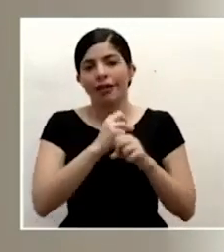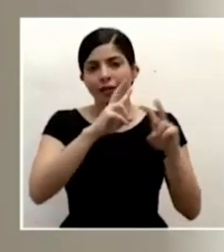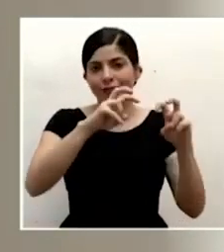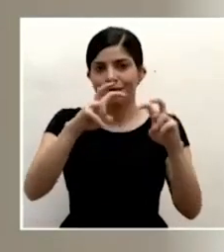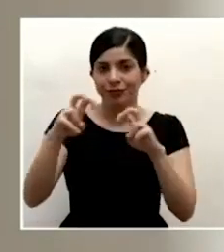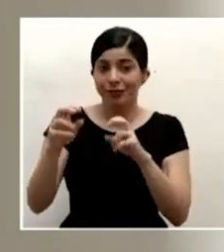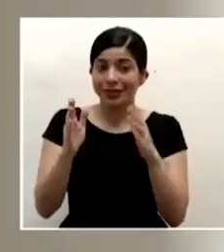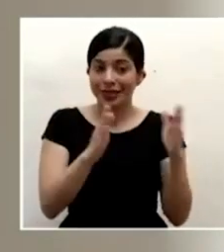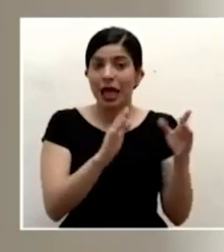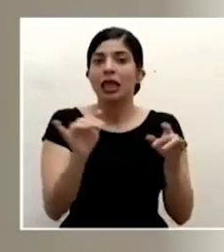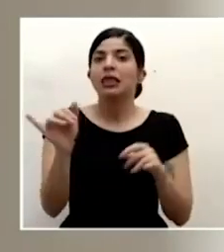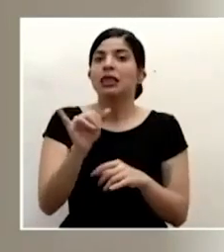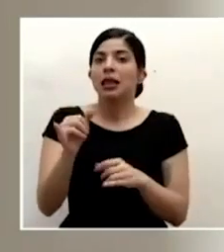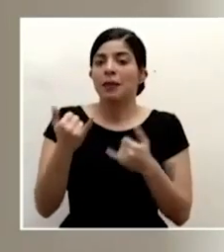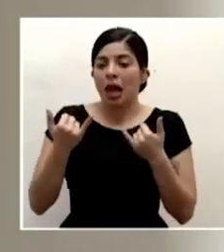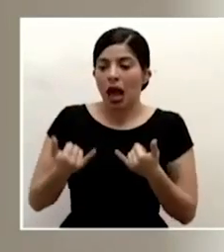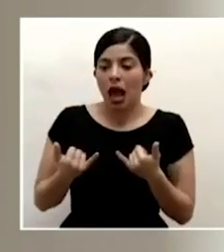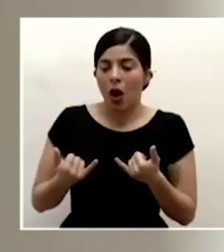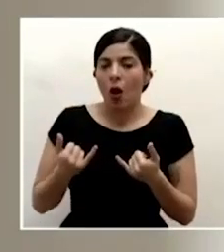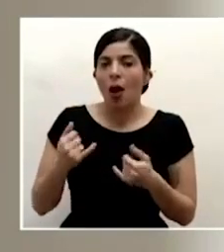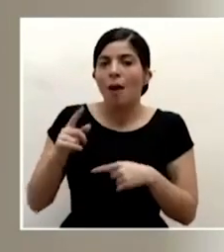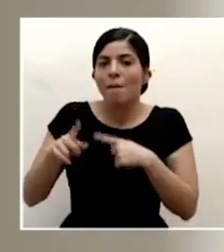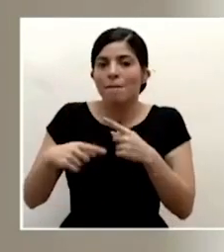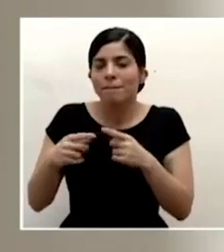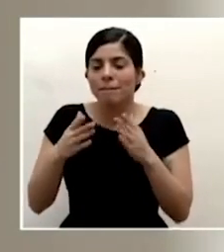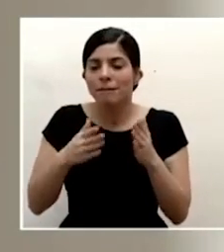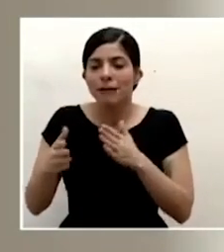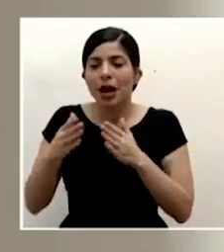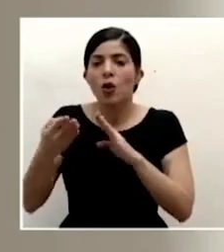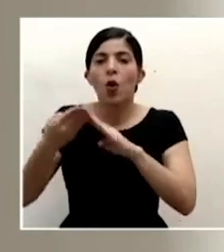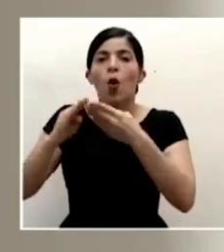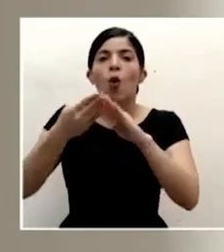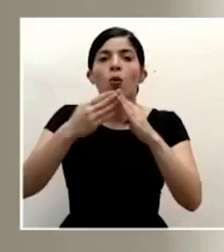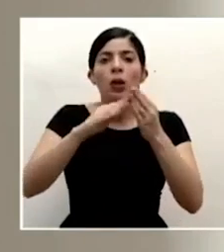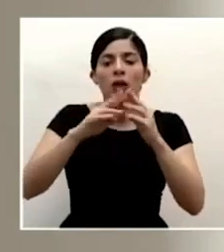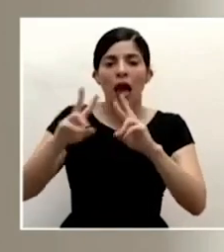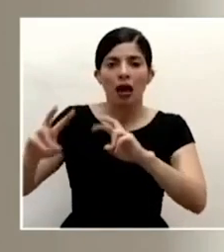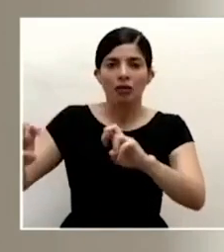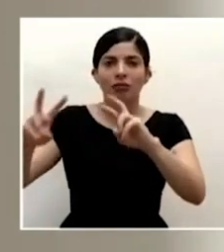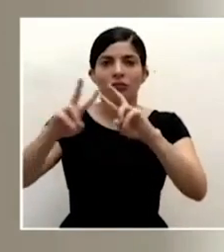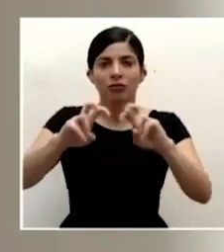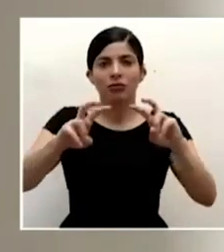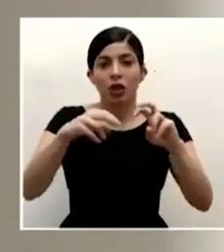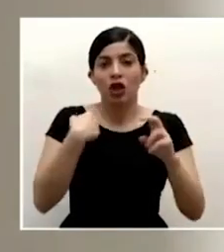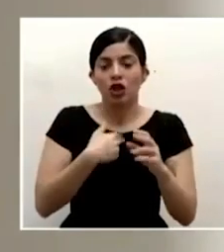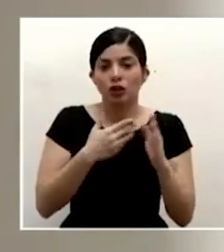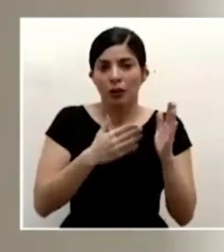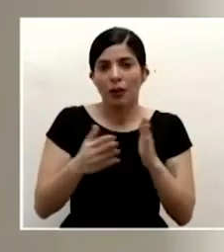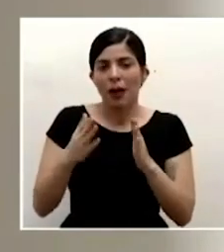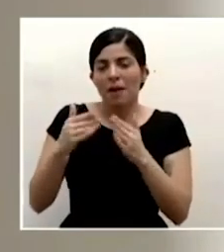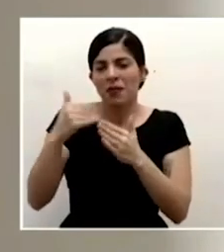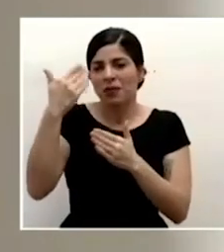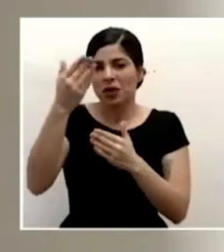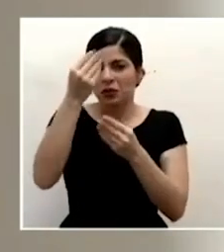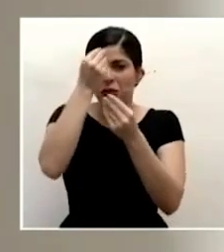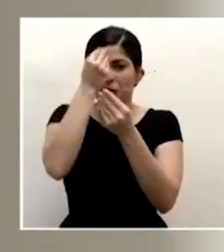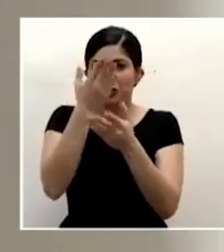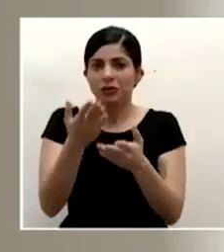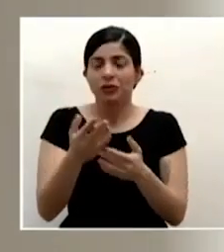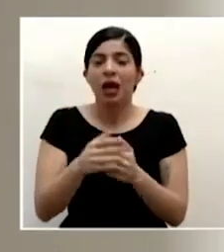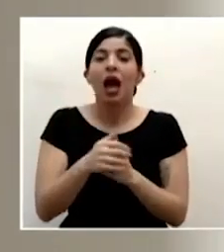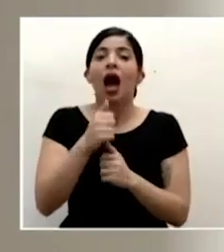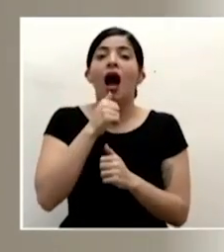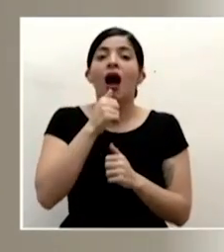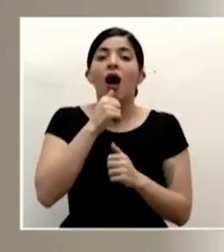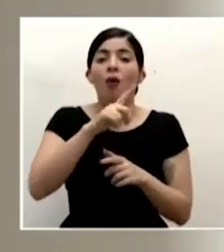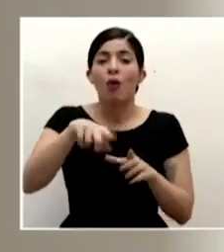la el muestreo a nivel comunitario que hemos estado trabajando por eso lo vamos a comunicar posteriormente en aguas residuales donde se puede hacer